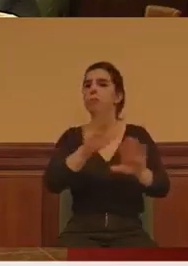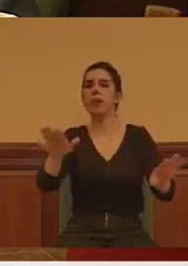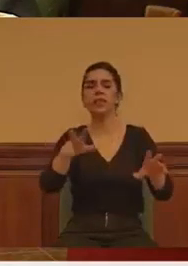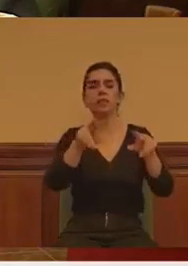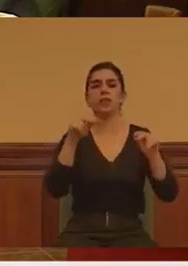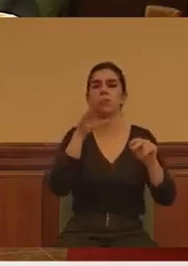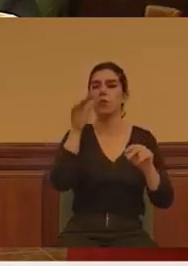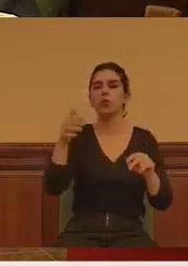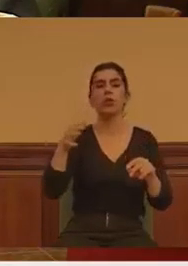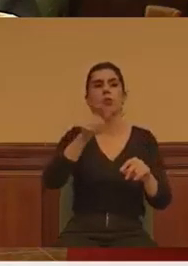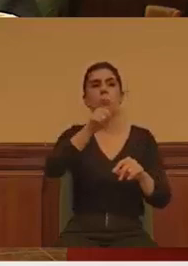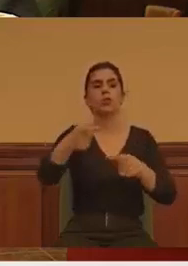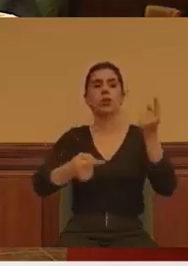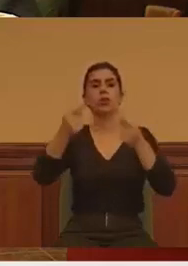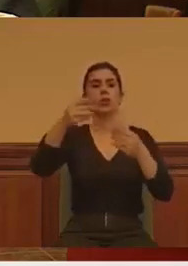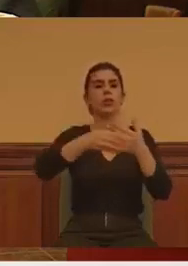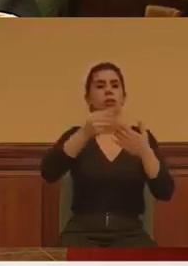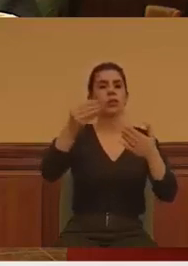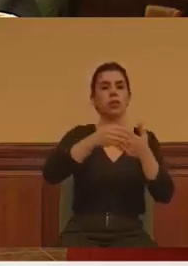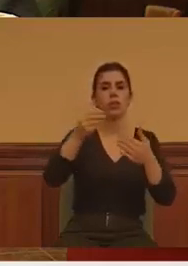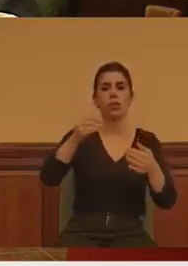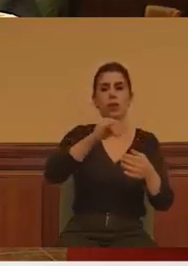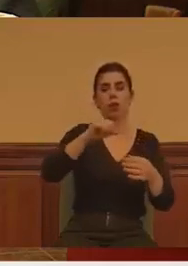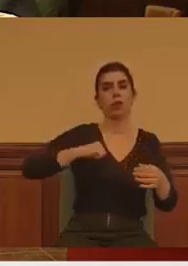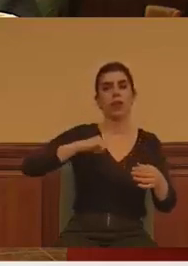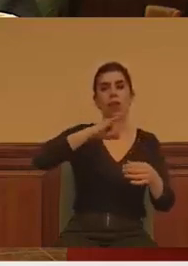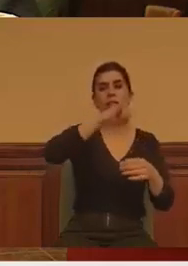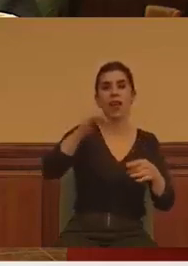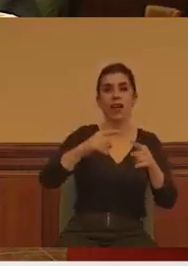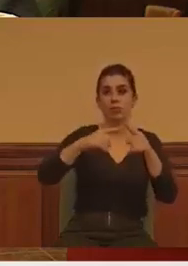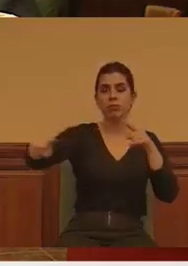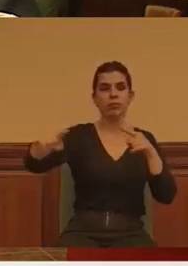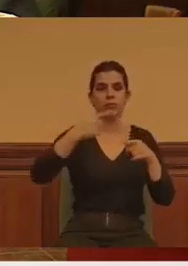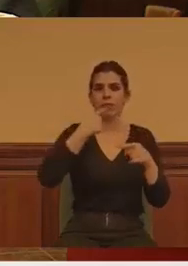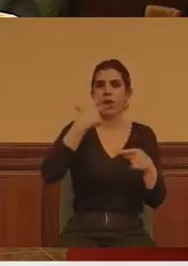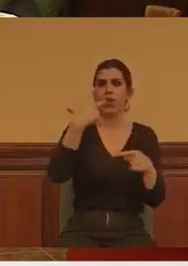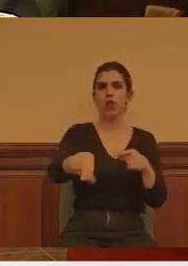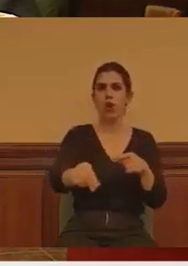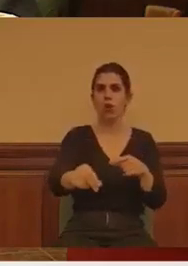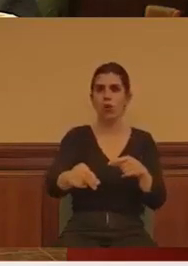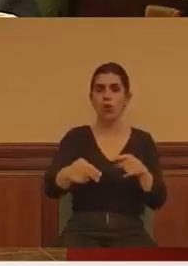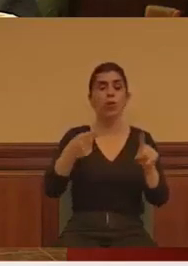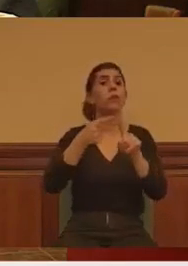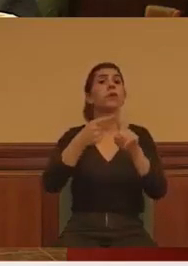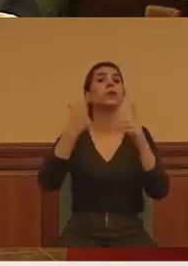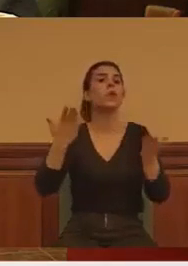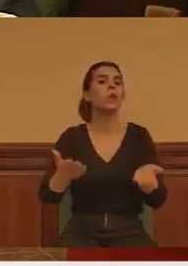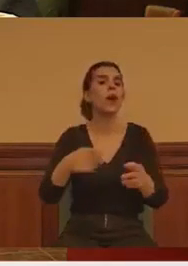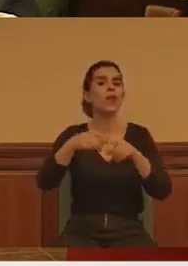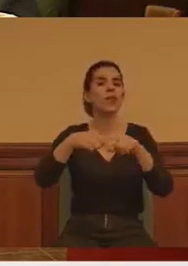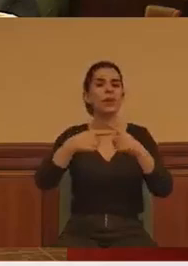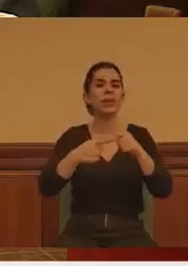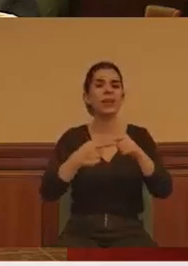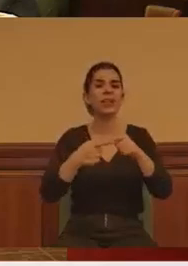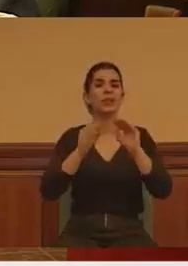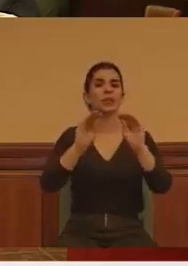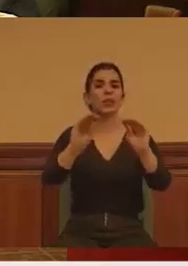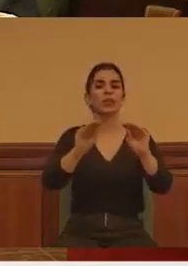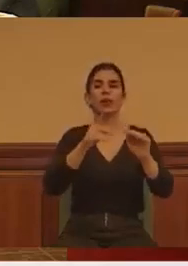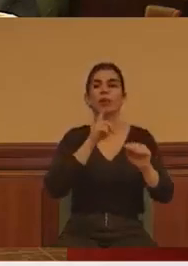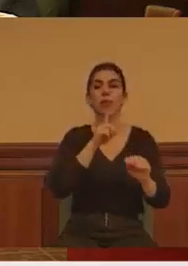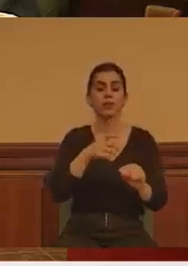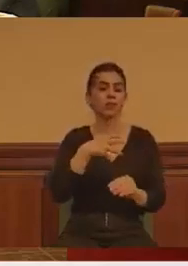hospital sin quirófanos Isabel Zendal, para que ni siquiera pudieran avisar a sus familiares. Resulta